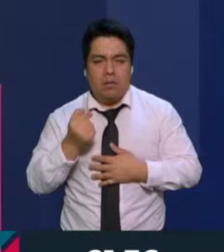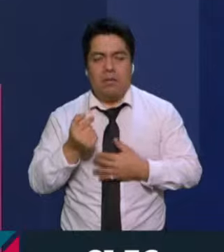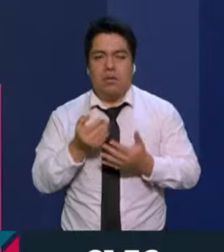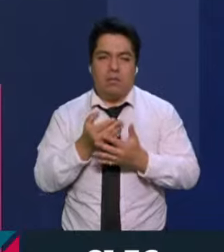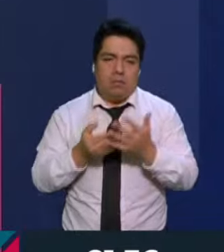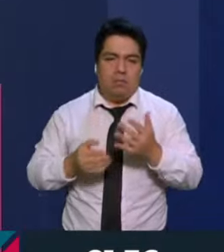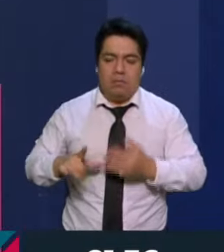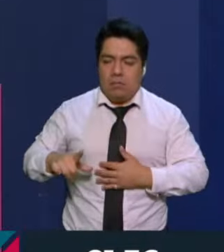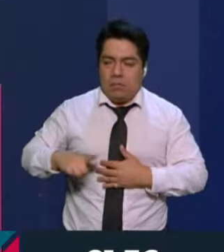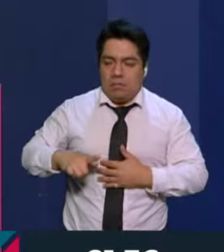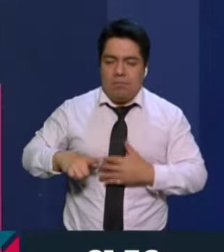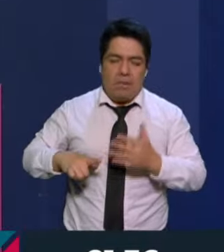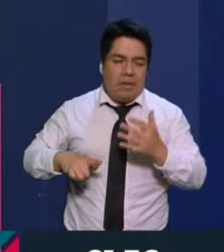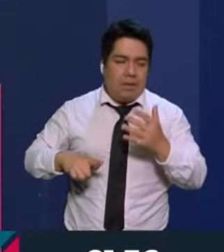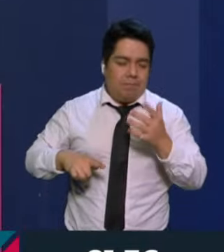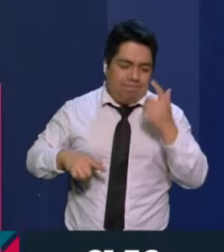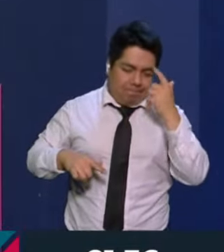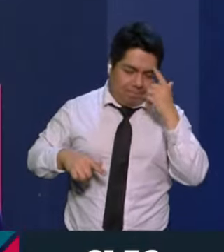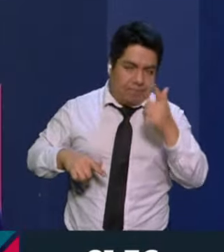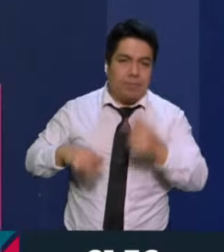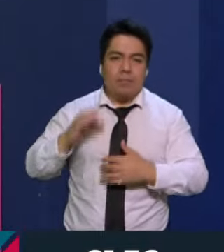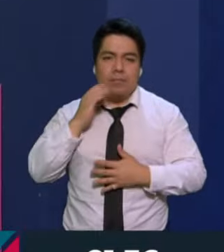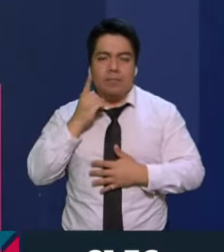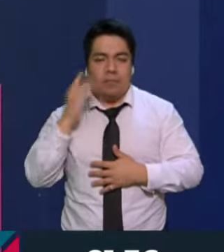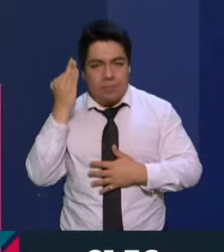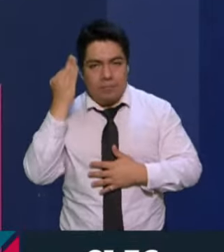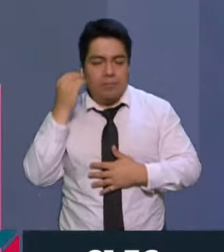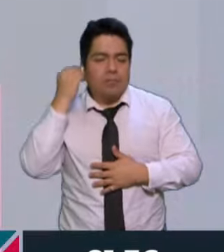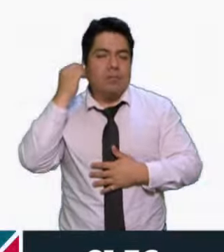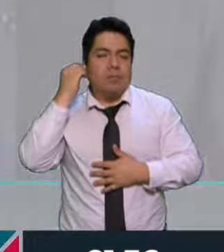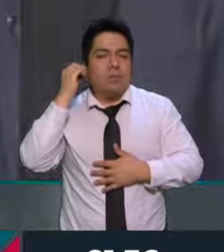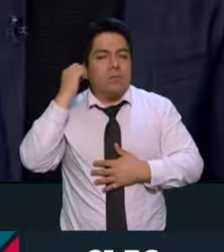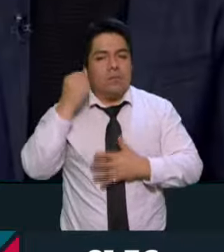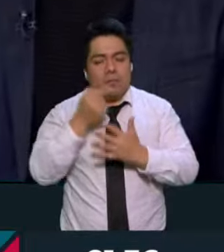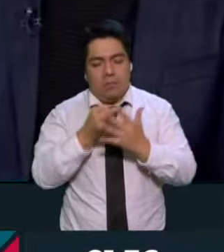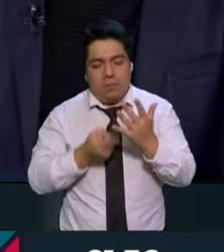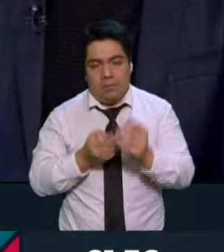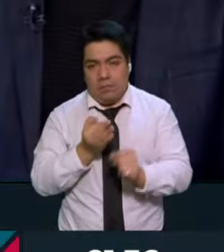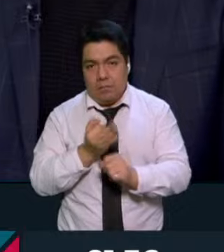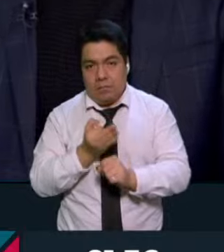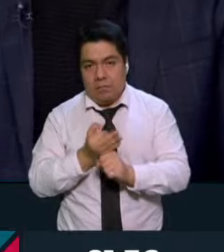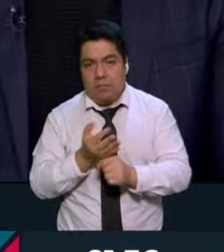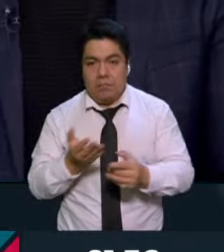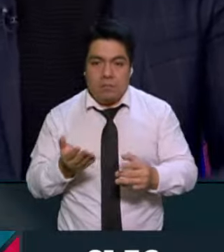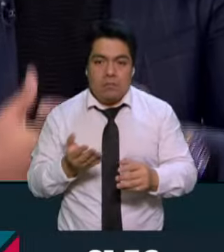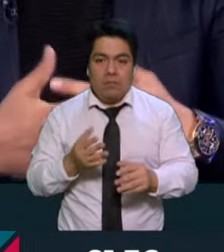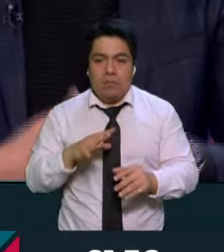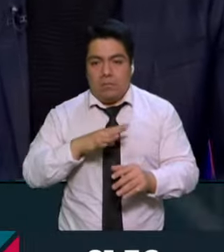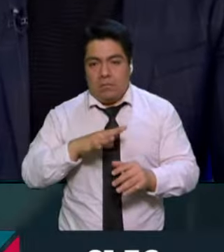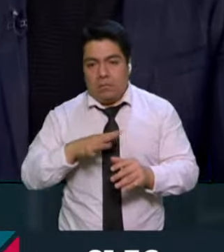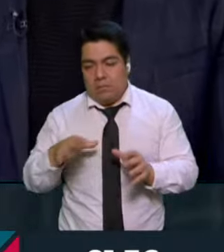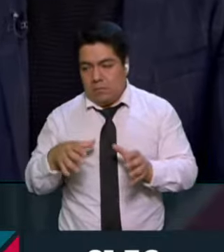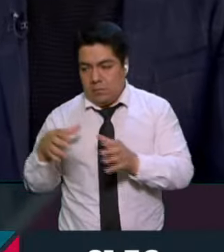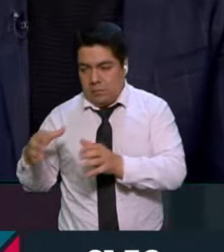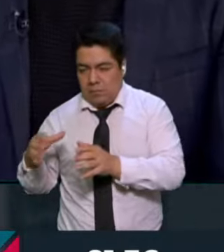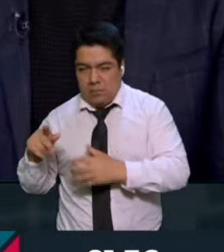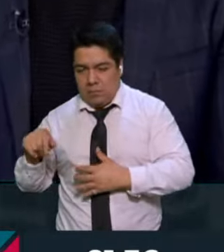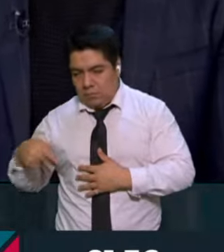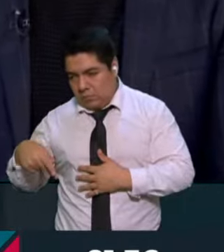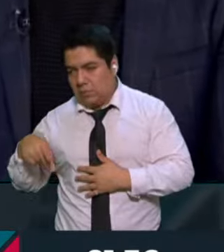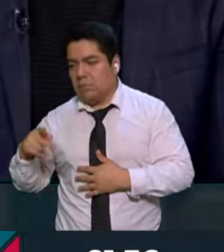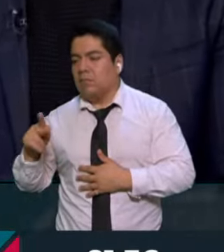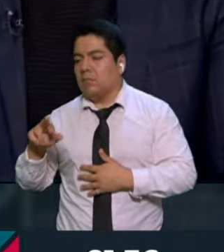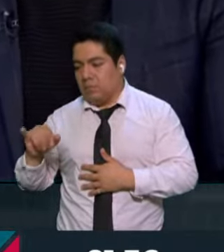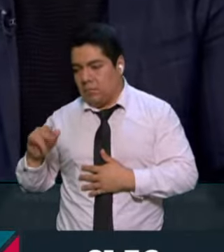la Cámara de Diputados Federal. Esa la situación que estamos viviendo desde la oposición y lo que